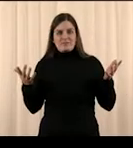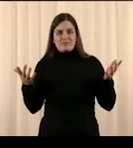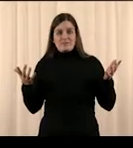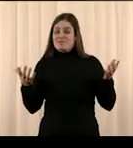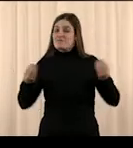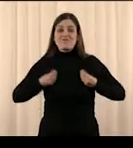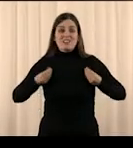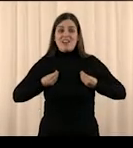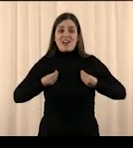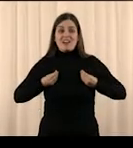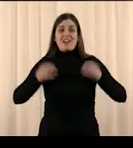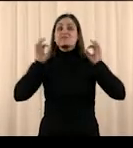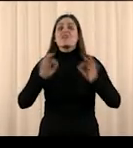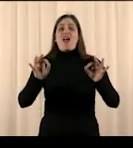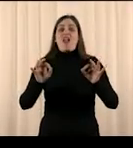singularidad de la vida.